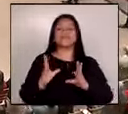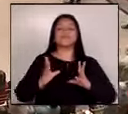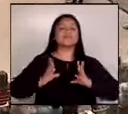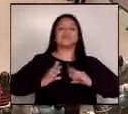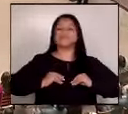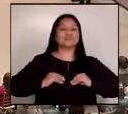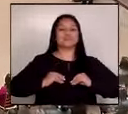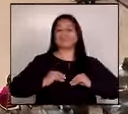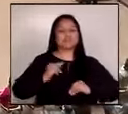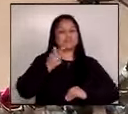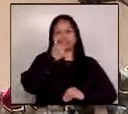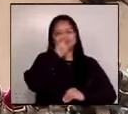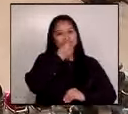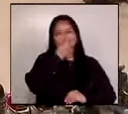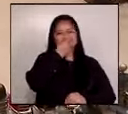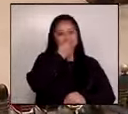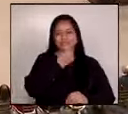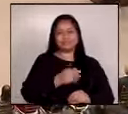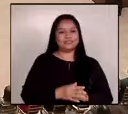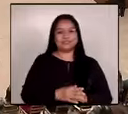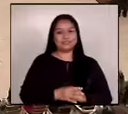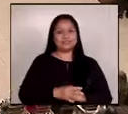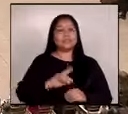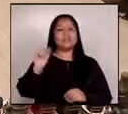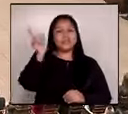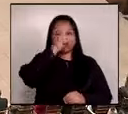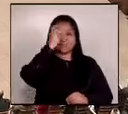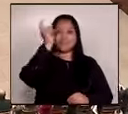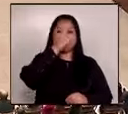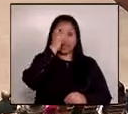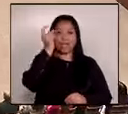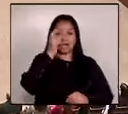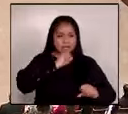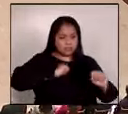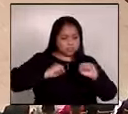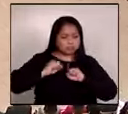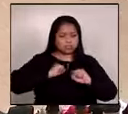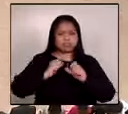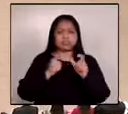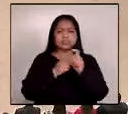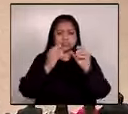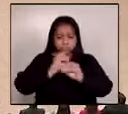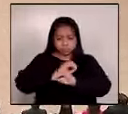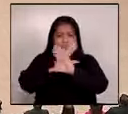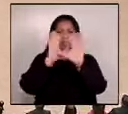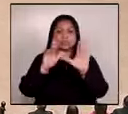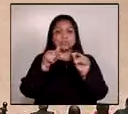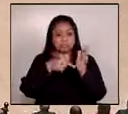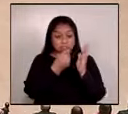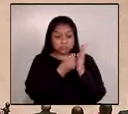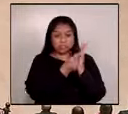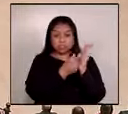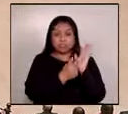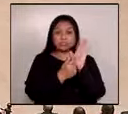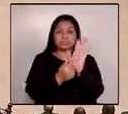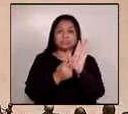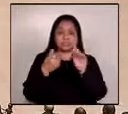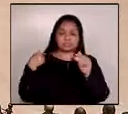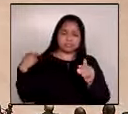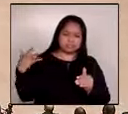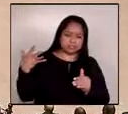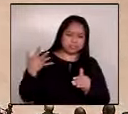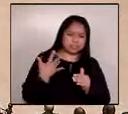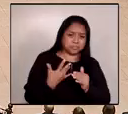corrupción trabajando con transparencia como lo hemos hecho hasta el momento